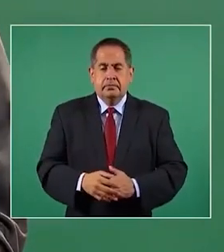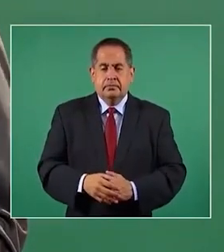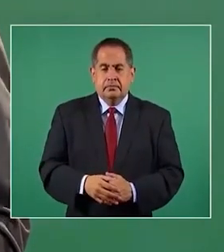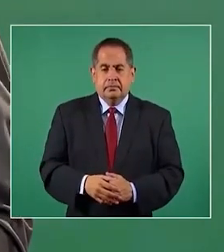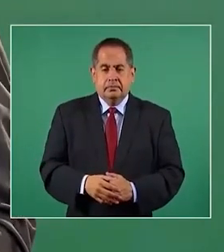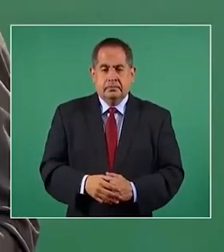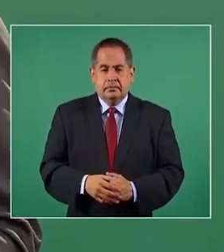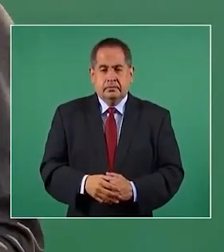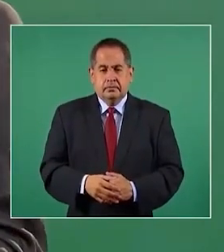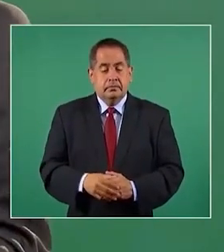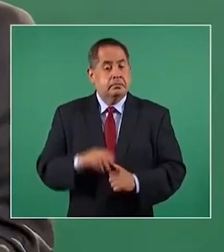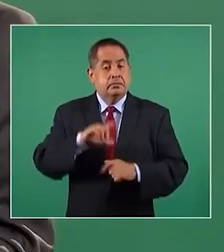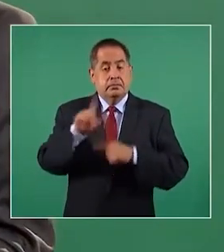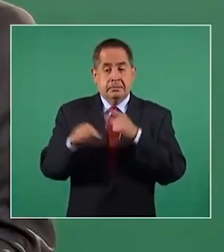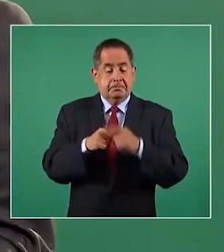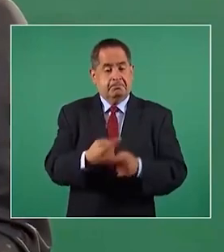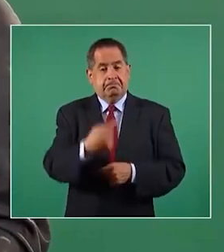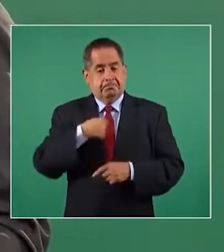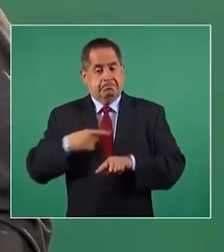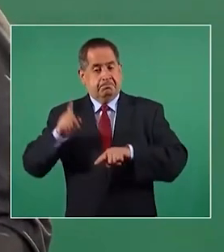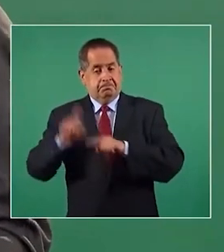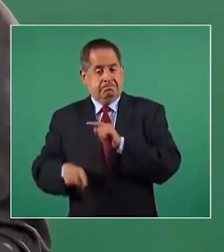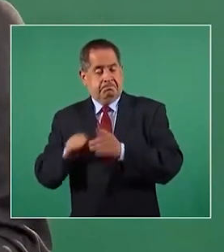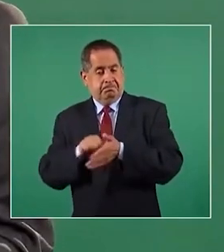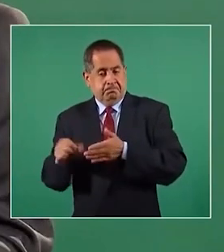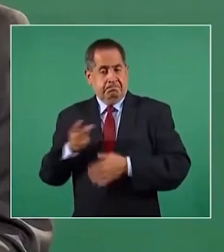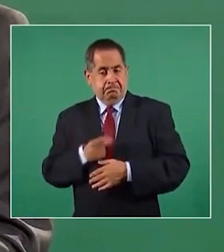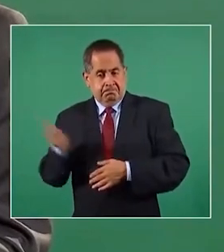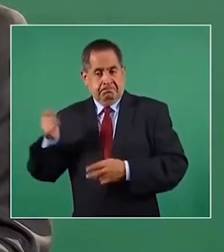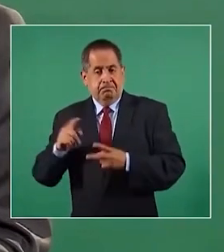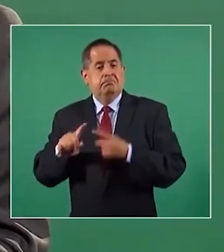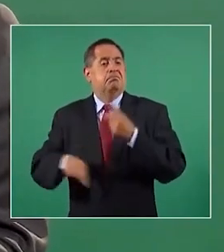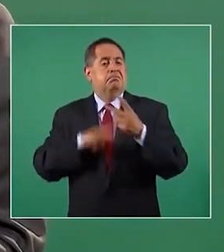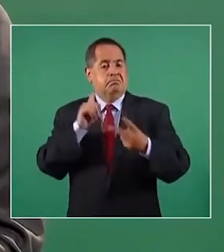Y luego vino el desafuero y luego el fraude.